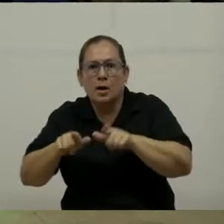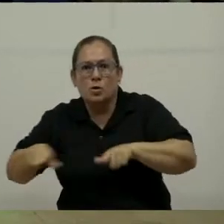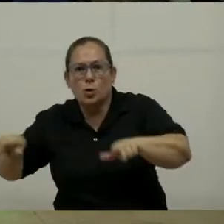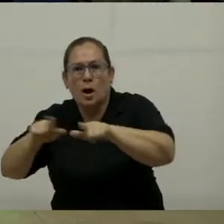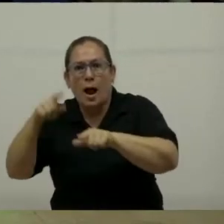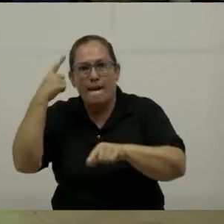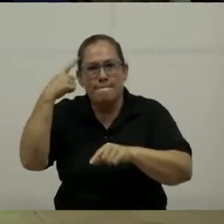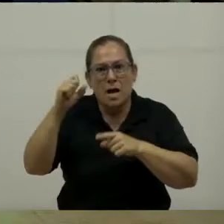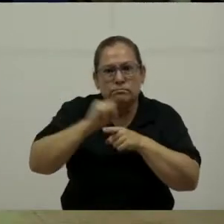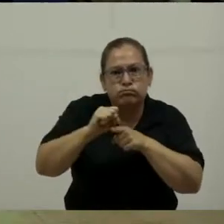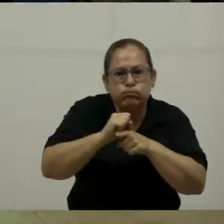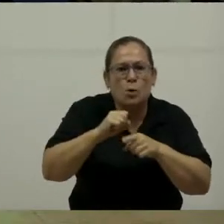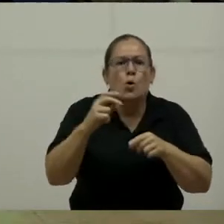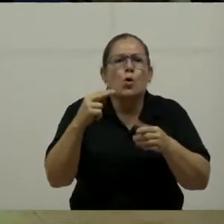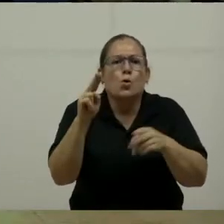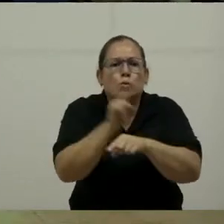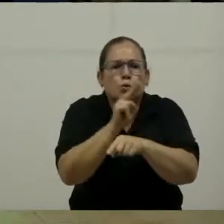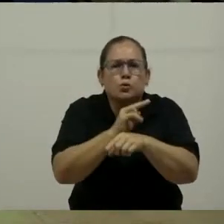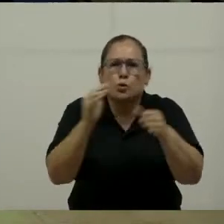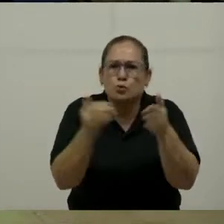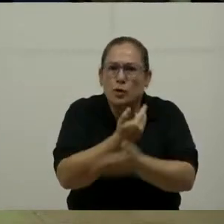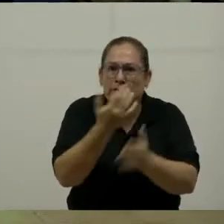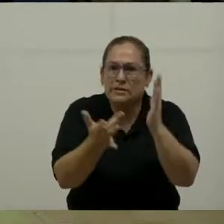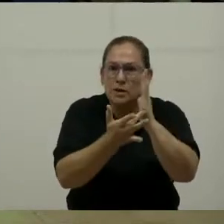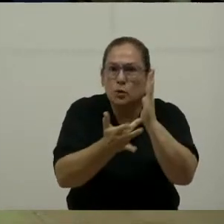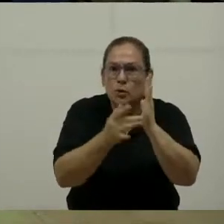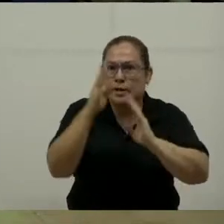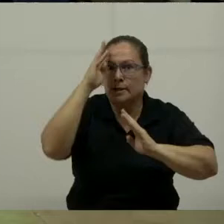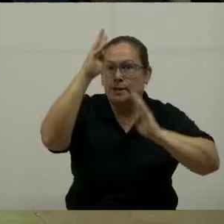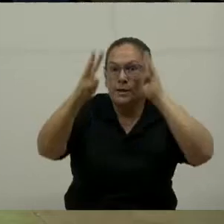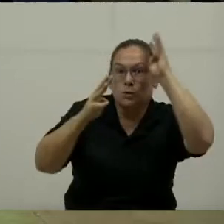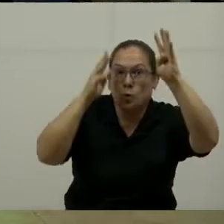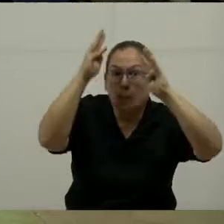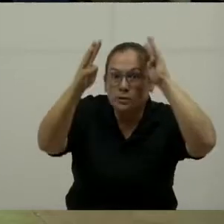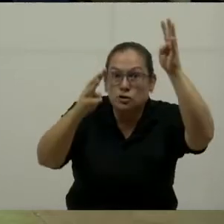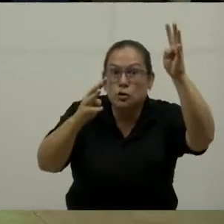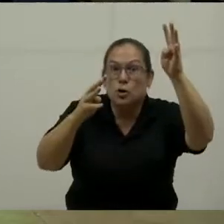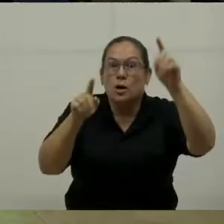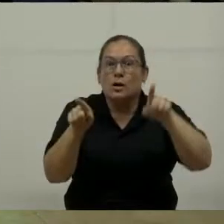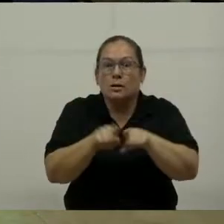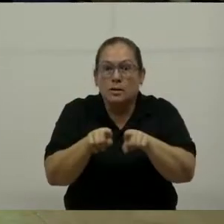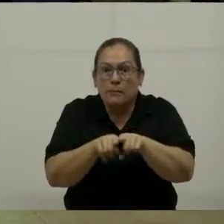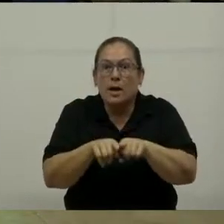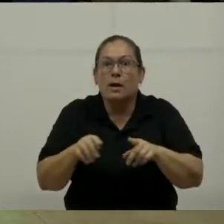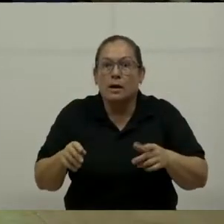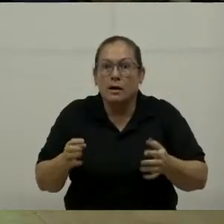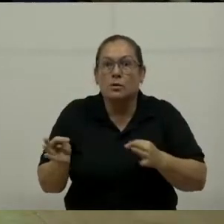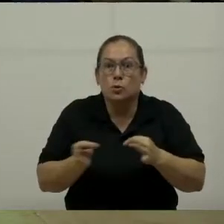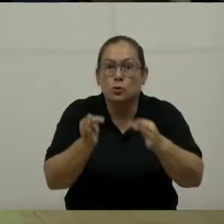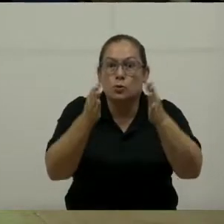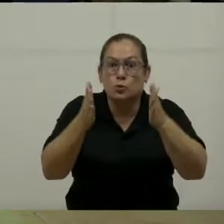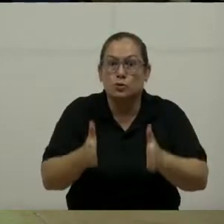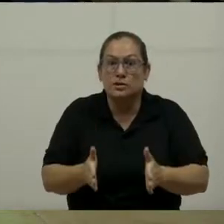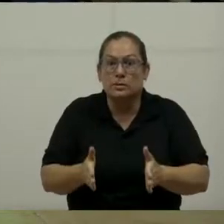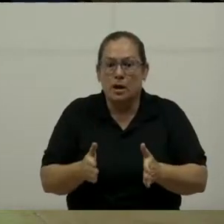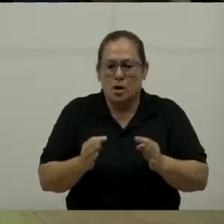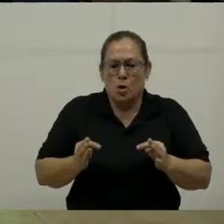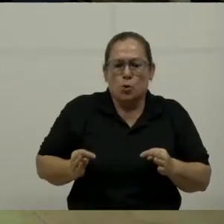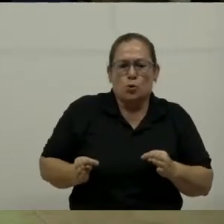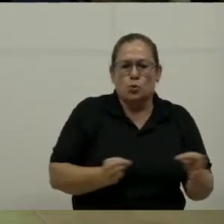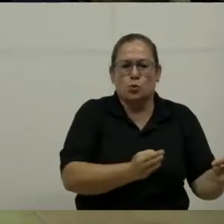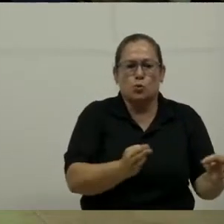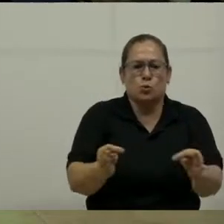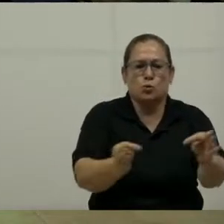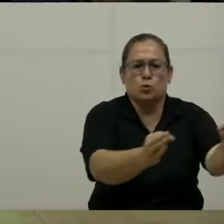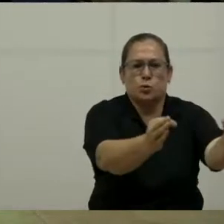el uso de nuevas tecnologías e innovación. Y además, el turista. Porque es que a veces hablamos de turismo y nada más